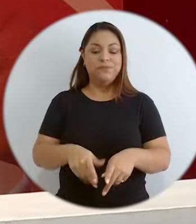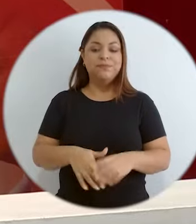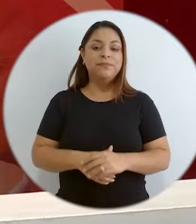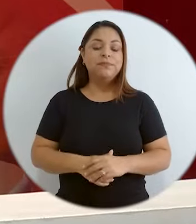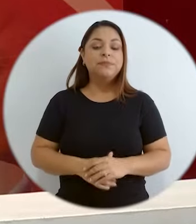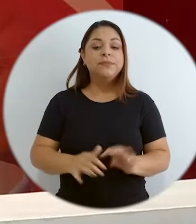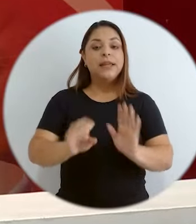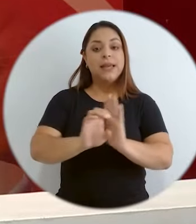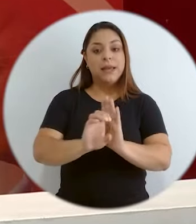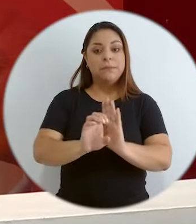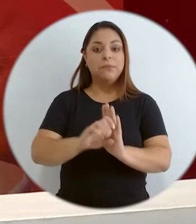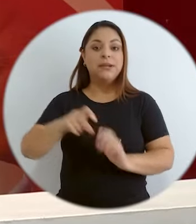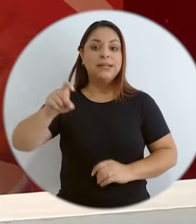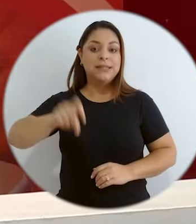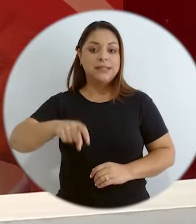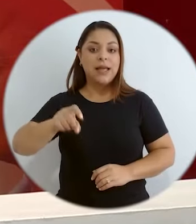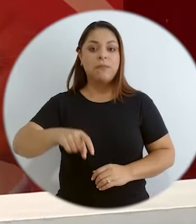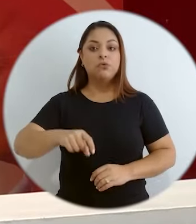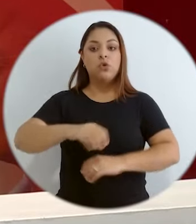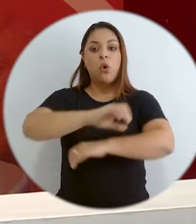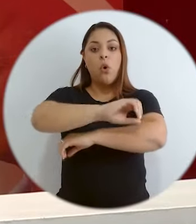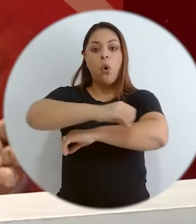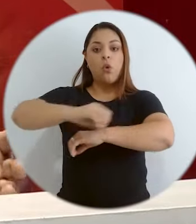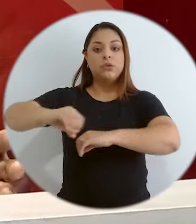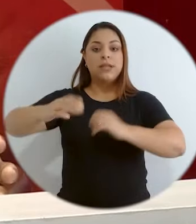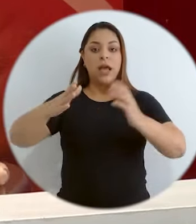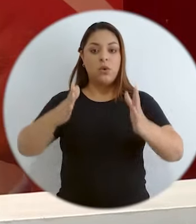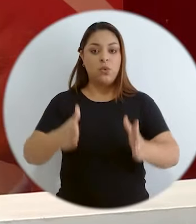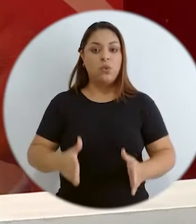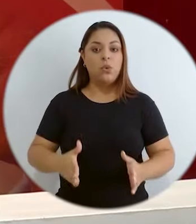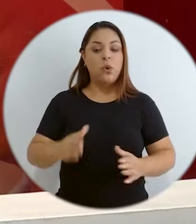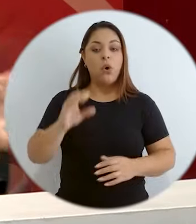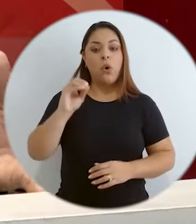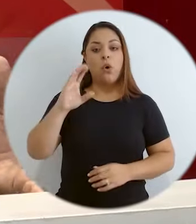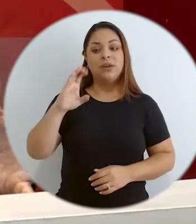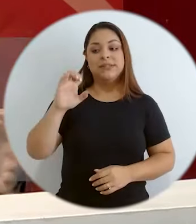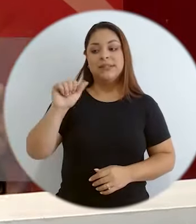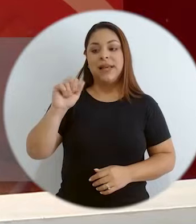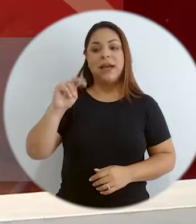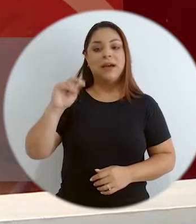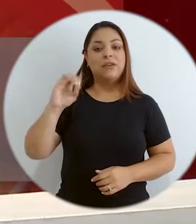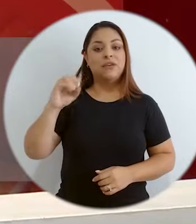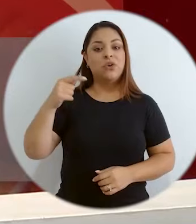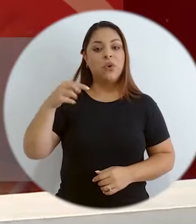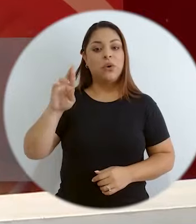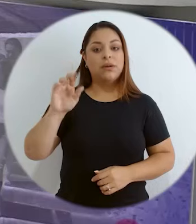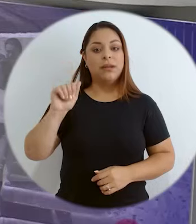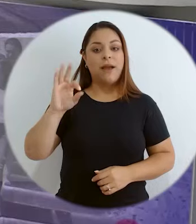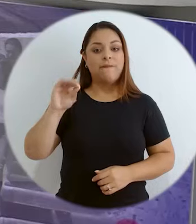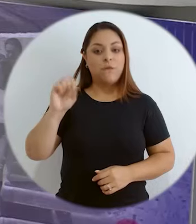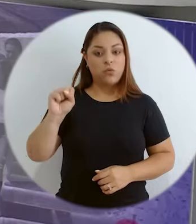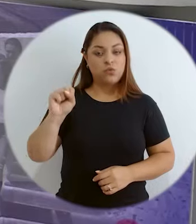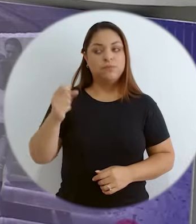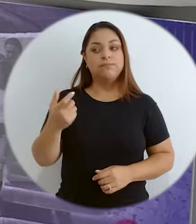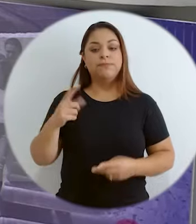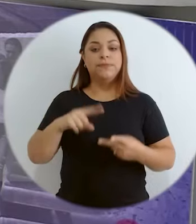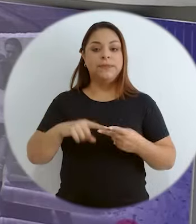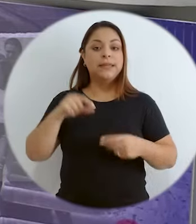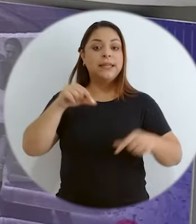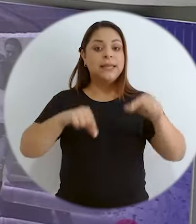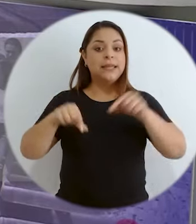a la persona. Digamos, necesitamos oceanógrafos, necesitamos